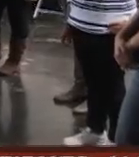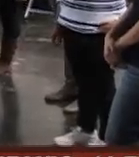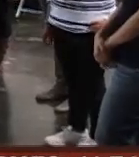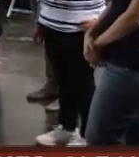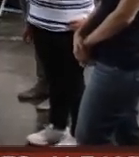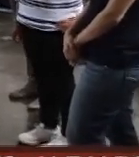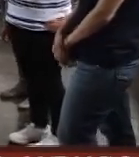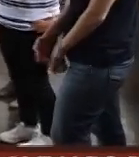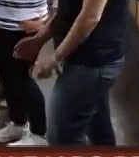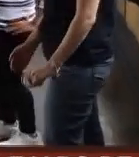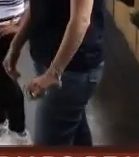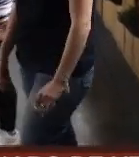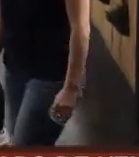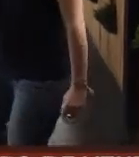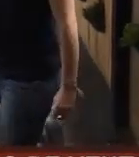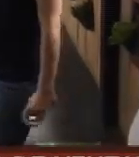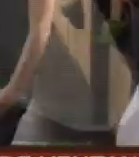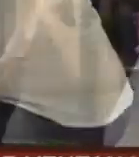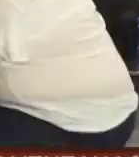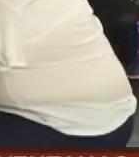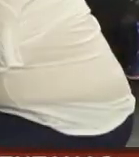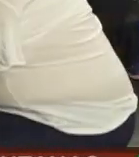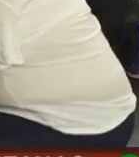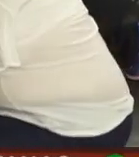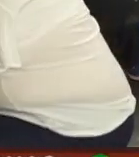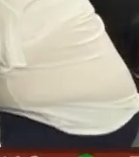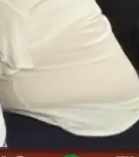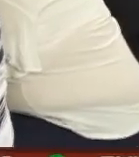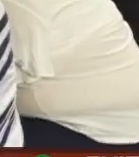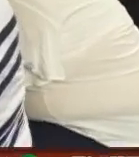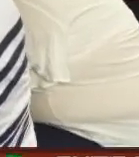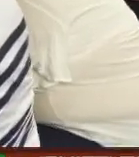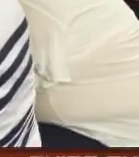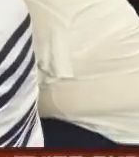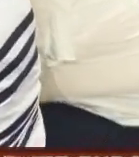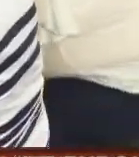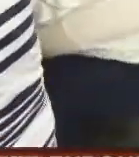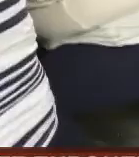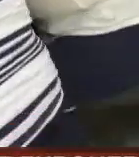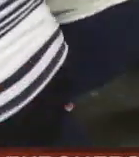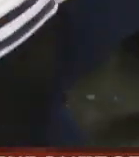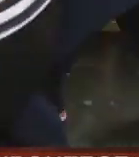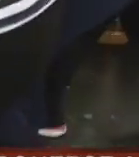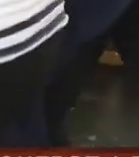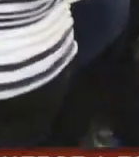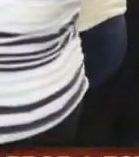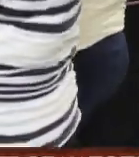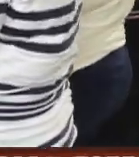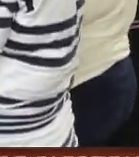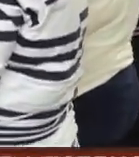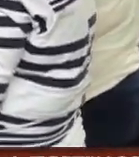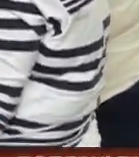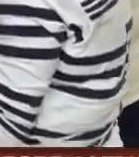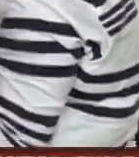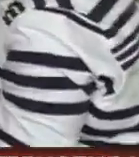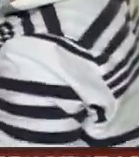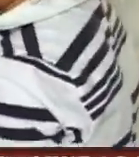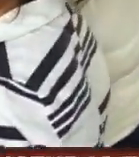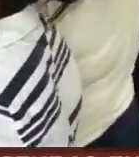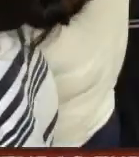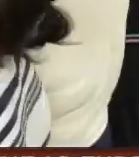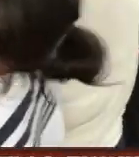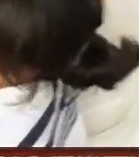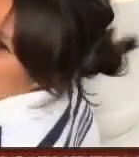profesionales del cuidado y atención del adulto mayor ya que su mecanismo de operación brinda mayor remuneración económica a los cuidadores y